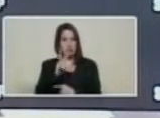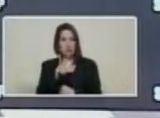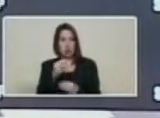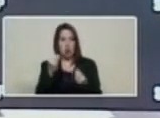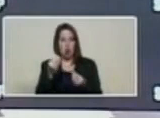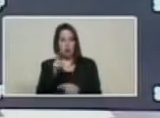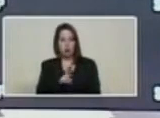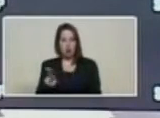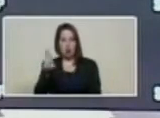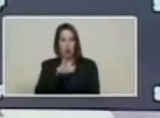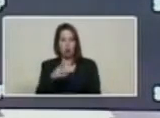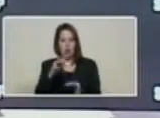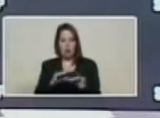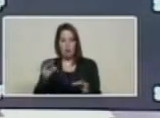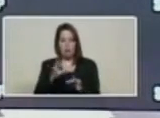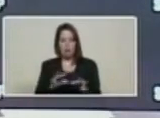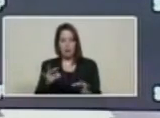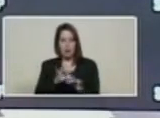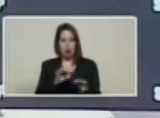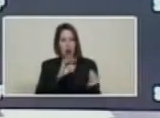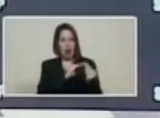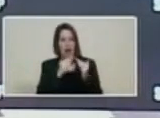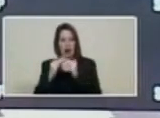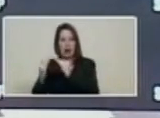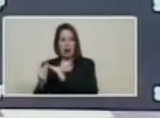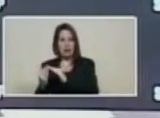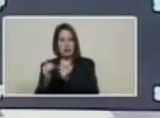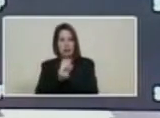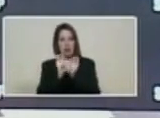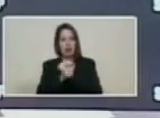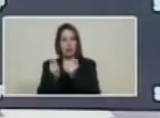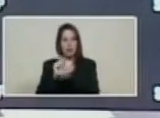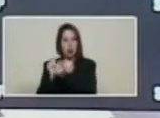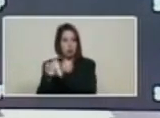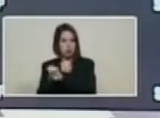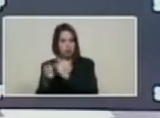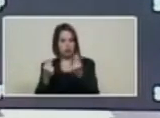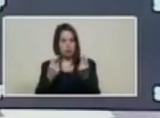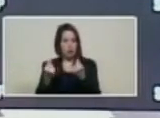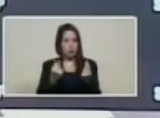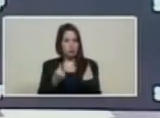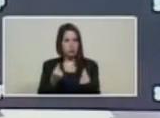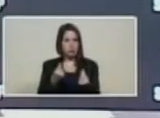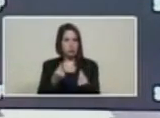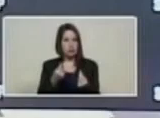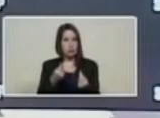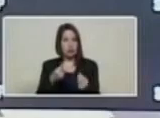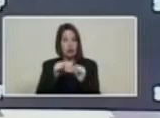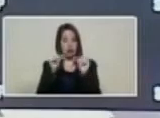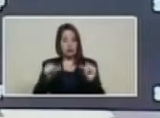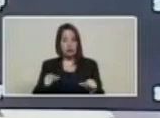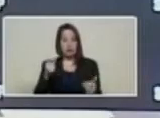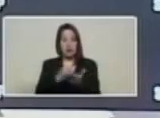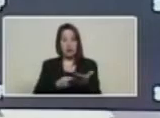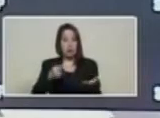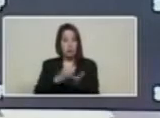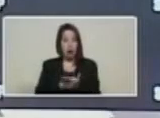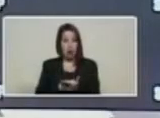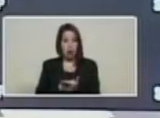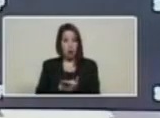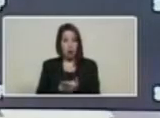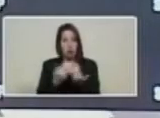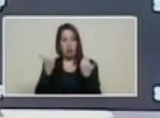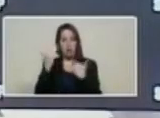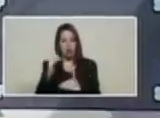las casas de intercambio o exchange los sistemas de pago masivo y explorador de bloques